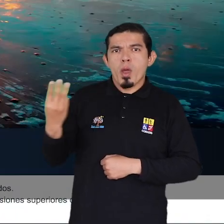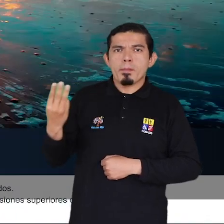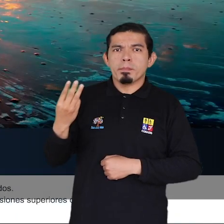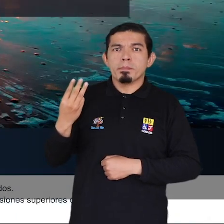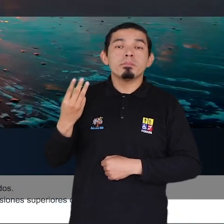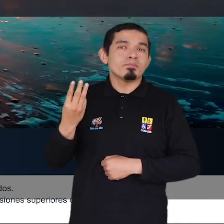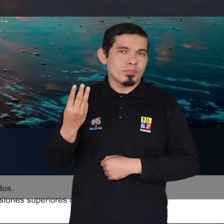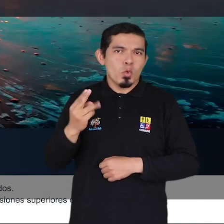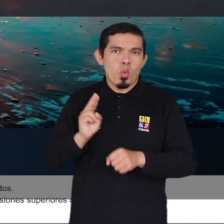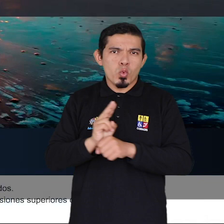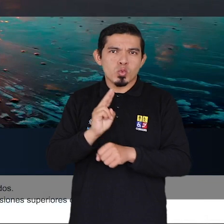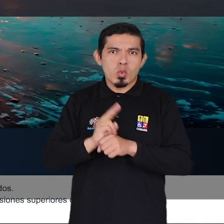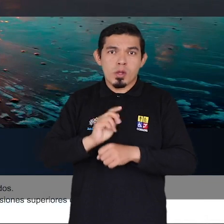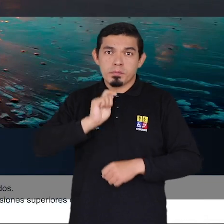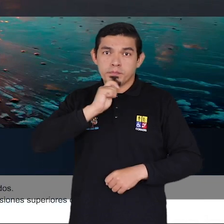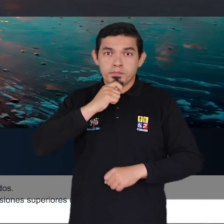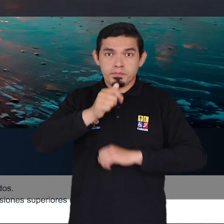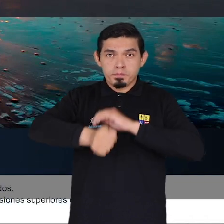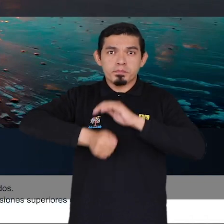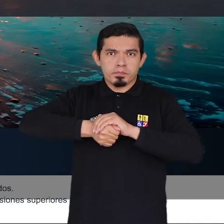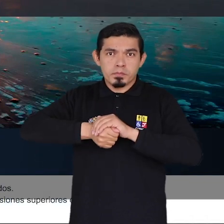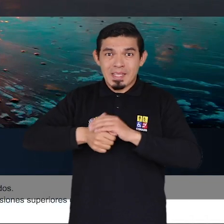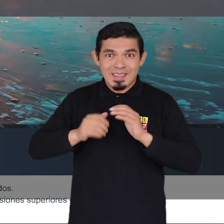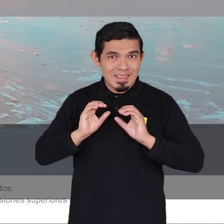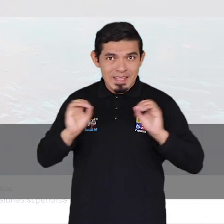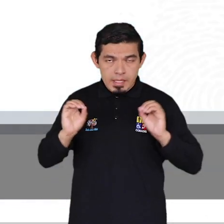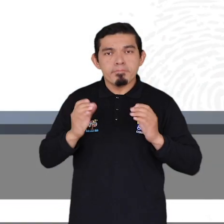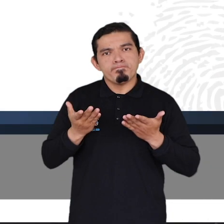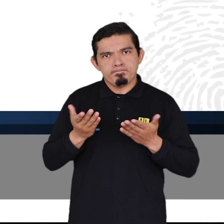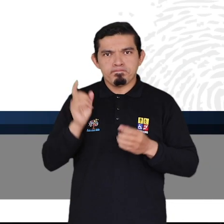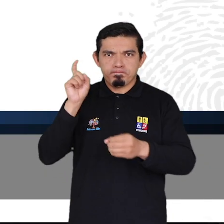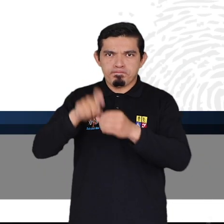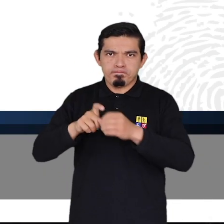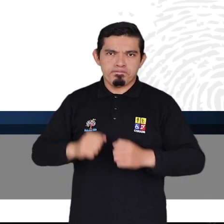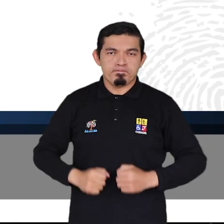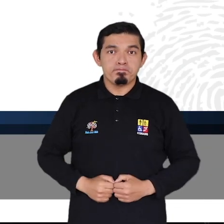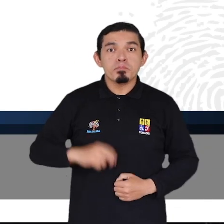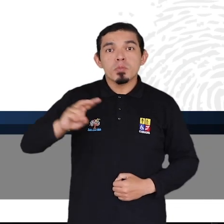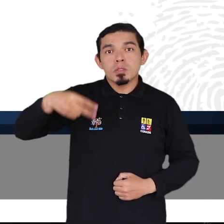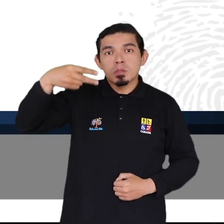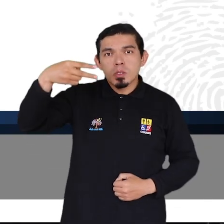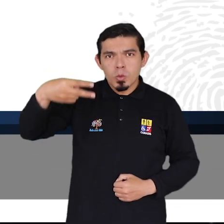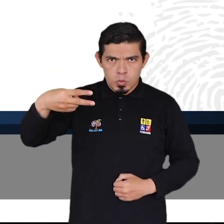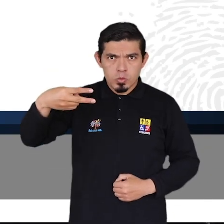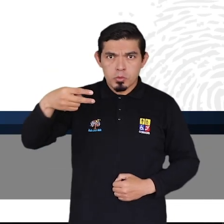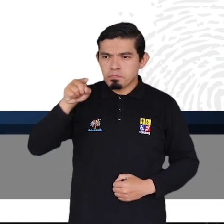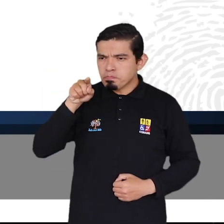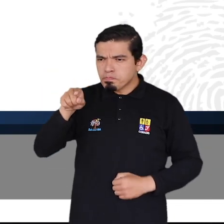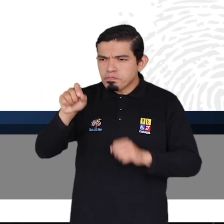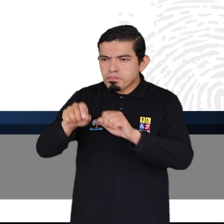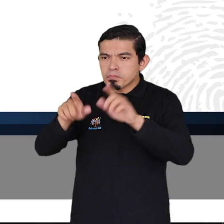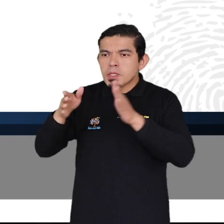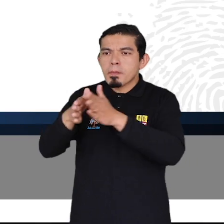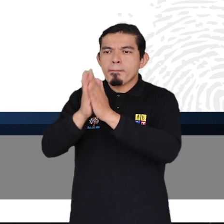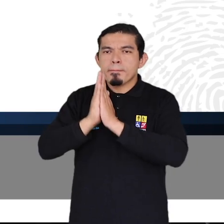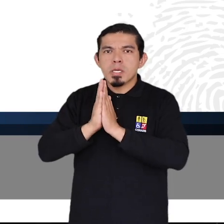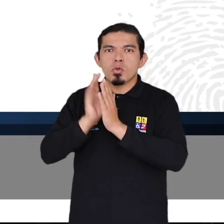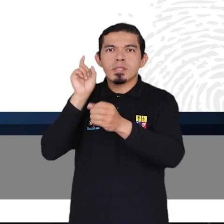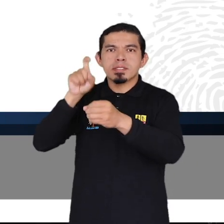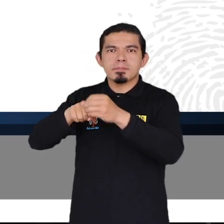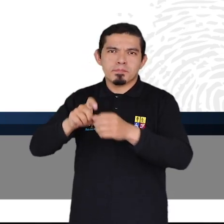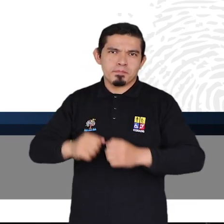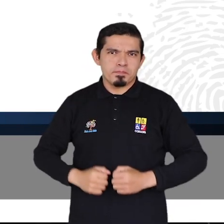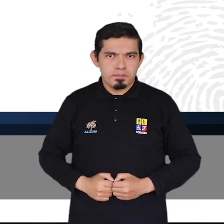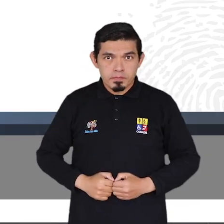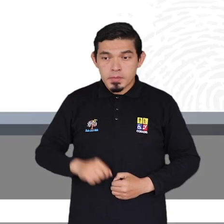usuario y contraseña. Si no posee, regístrese. Segundo, haga clic sobre la pestaña Solicitudes de inscripción